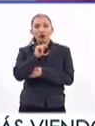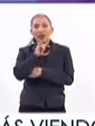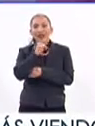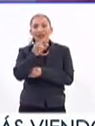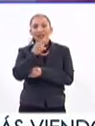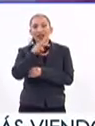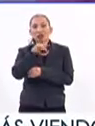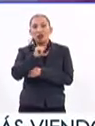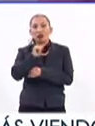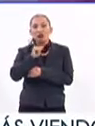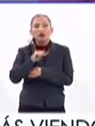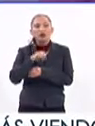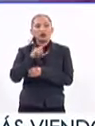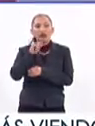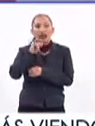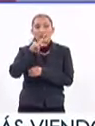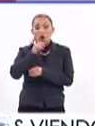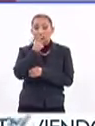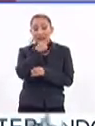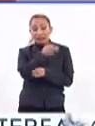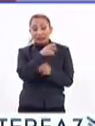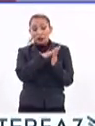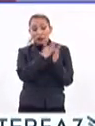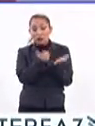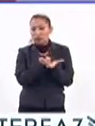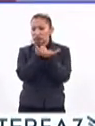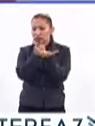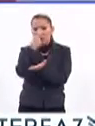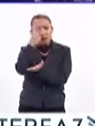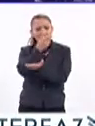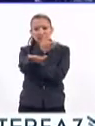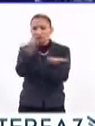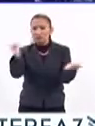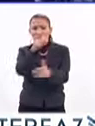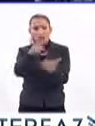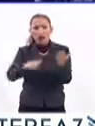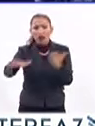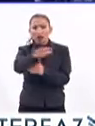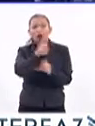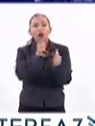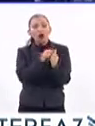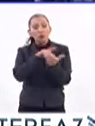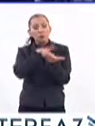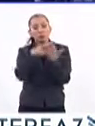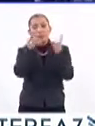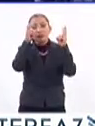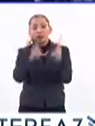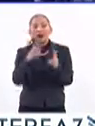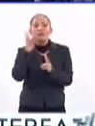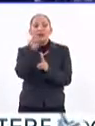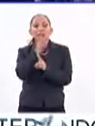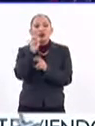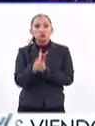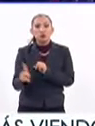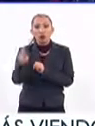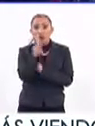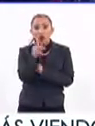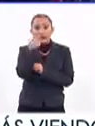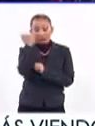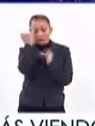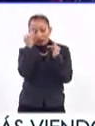Ignacio Taibo II, aseguró que los libros serán accesibles a todos los barrios por medio del proyecto Vientos del Pueblo,